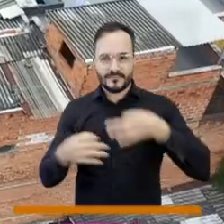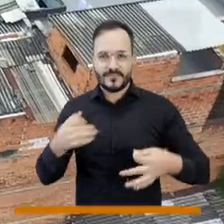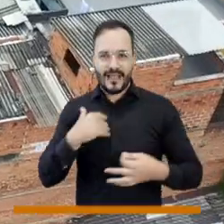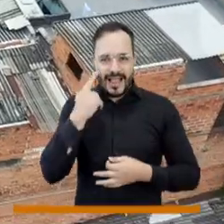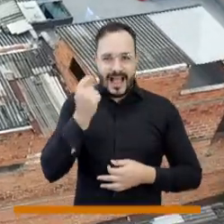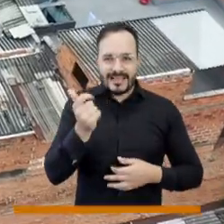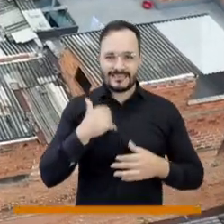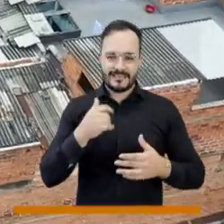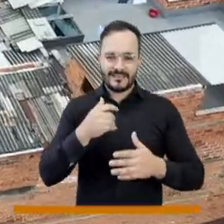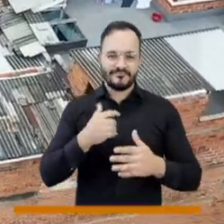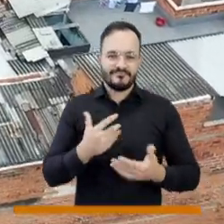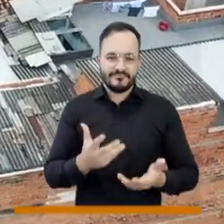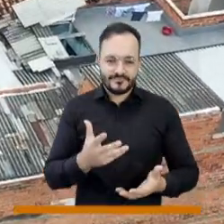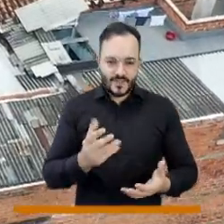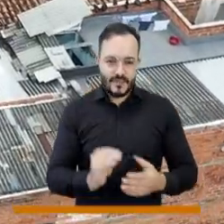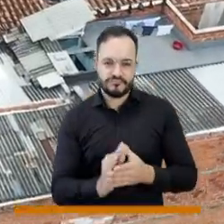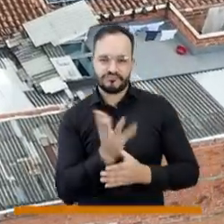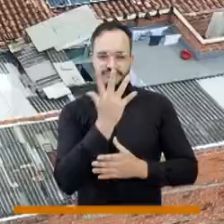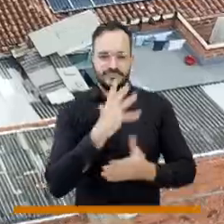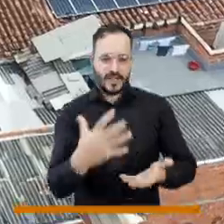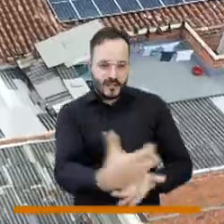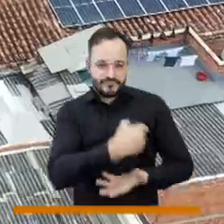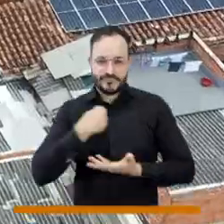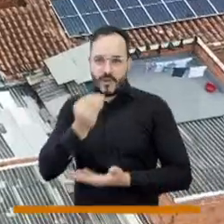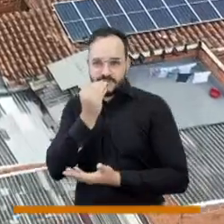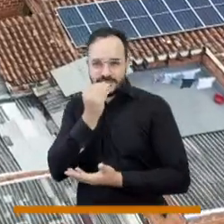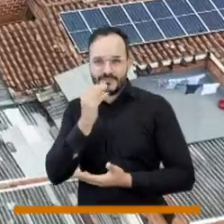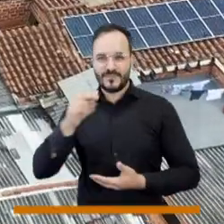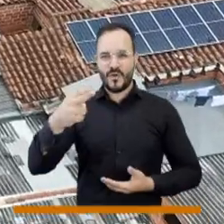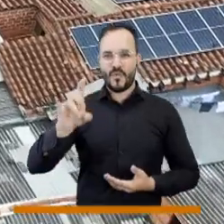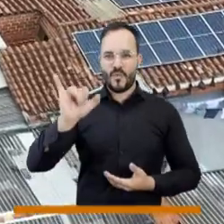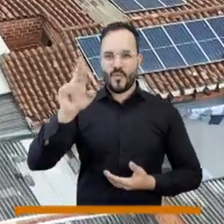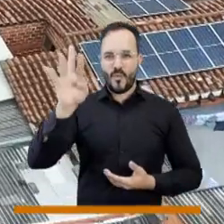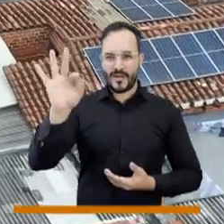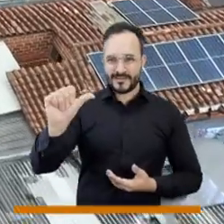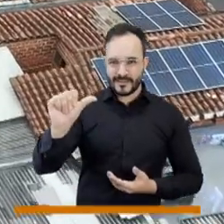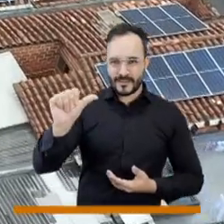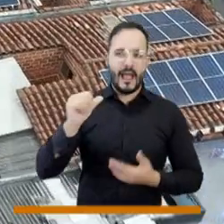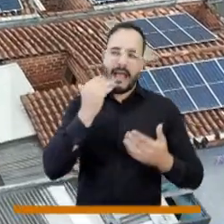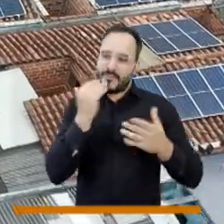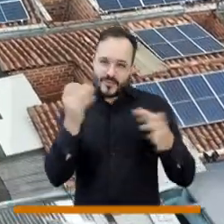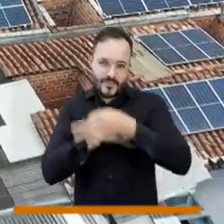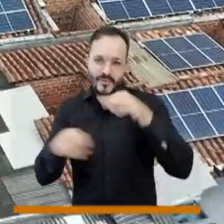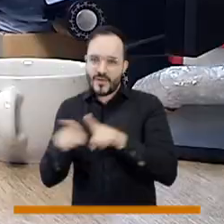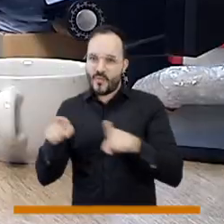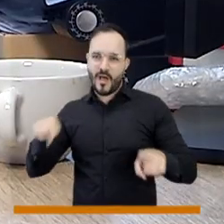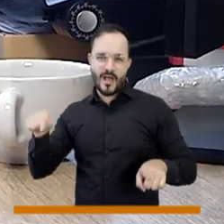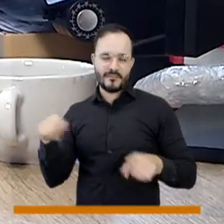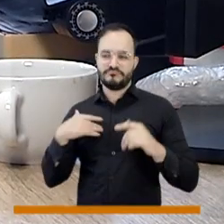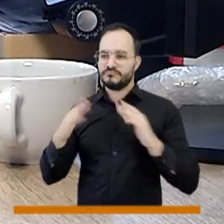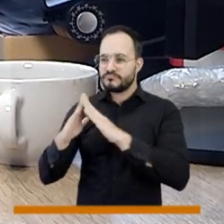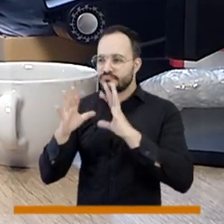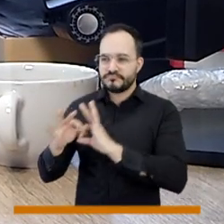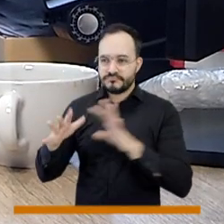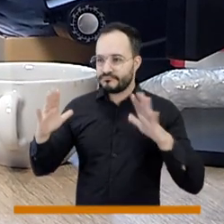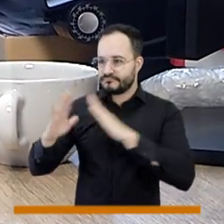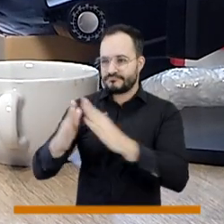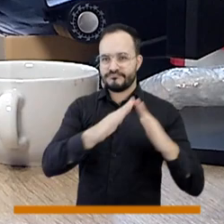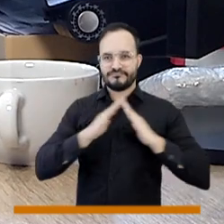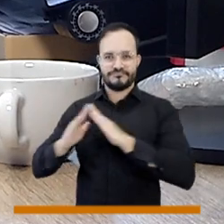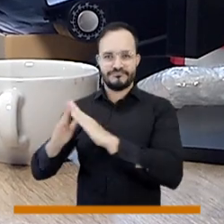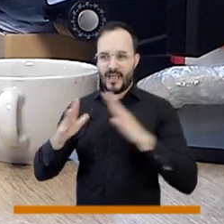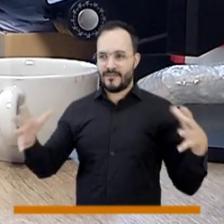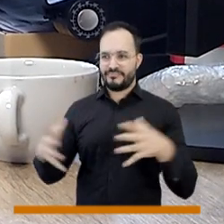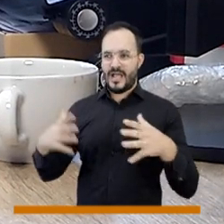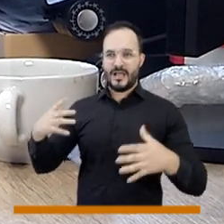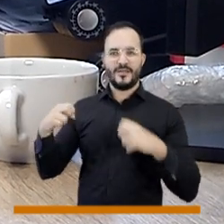una huerta. Tener una comunidad solar en otras palabras es cosechar nuestra propia energía y esa energía nosotros